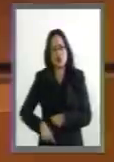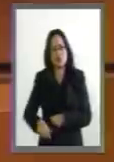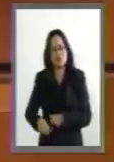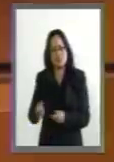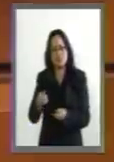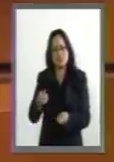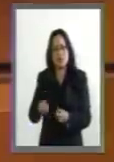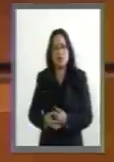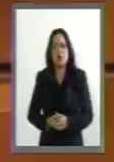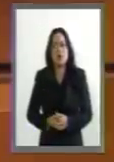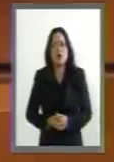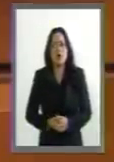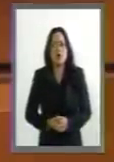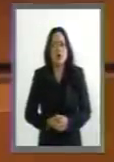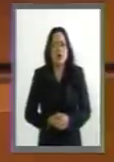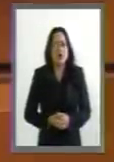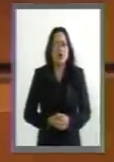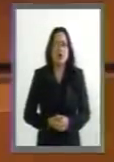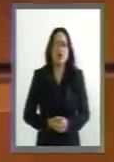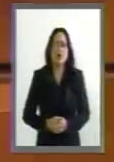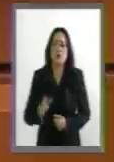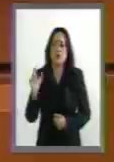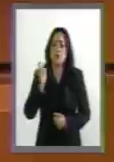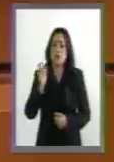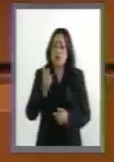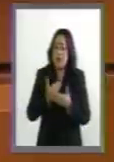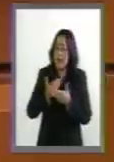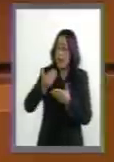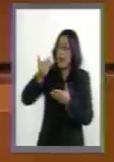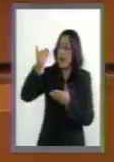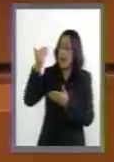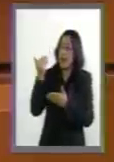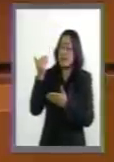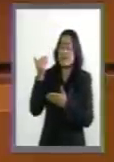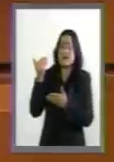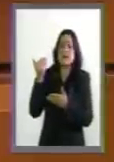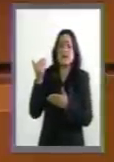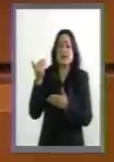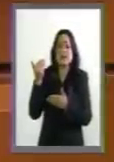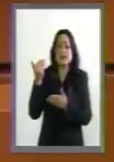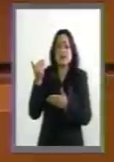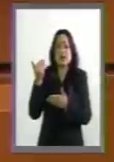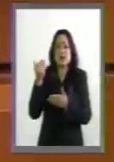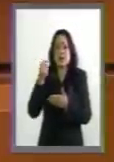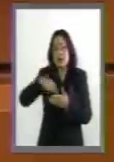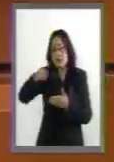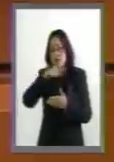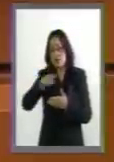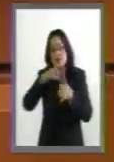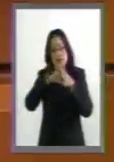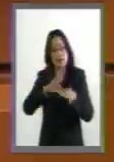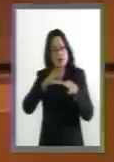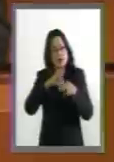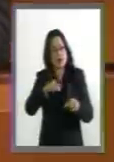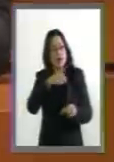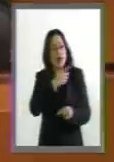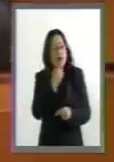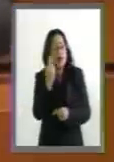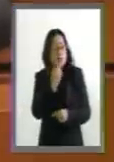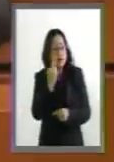Cuando se dijo que se requería elevar las